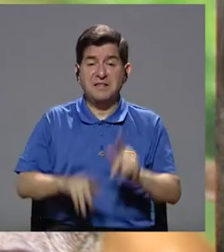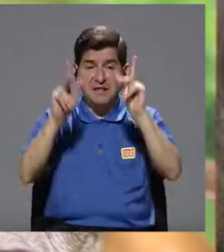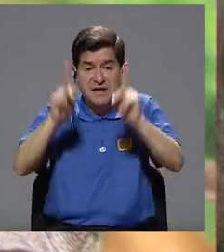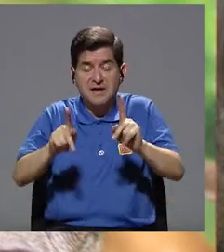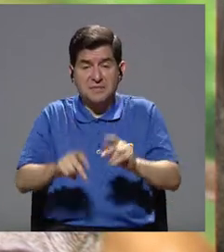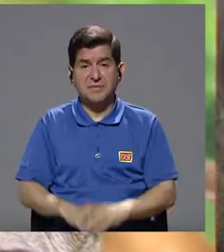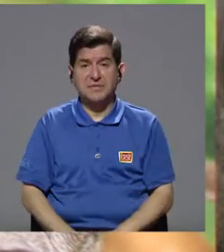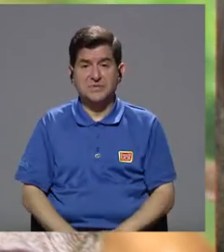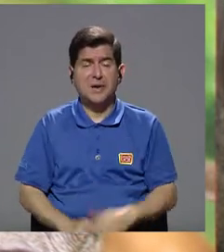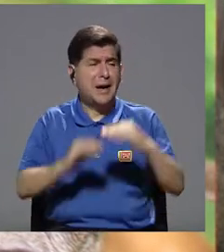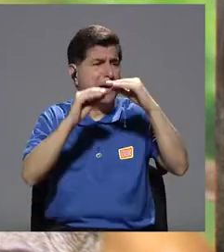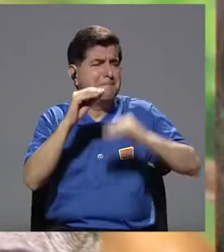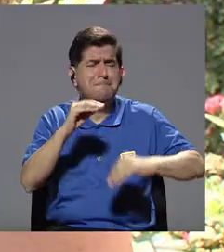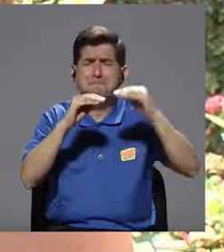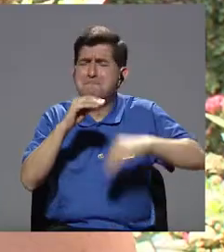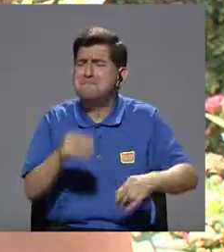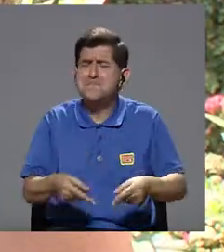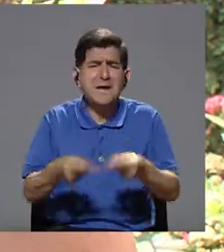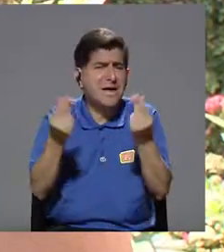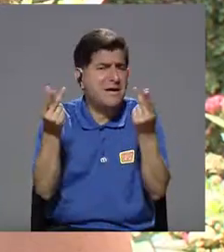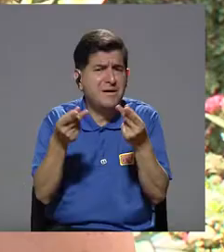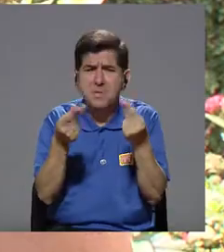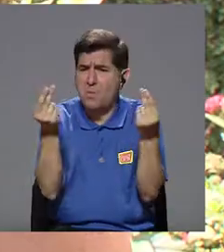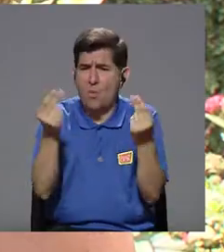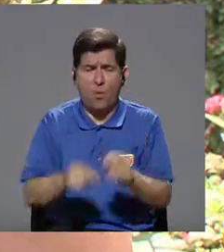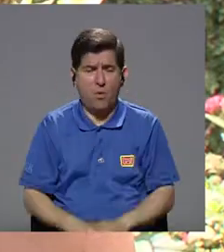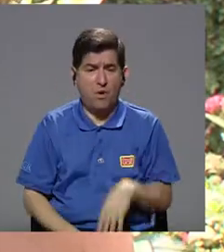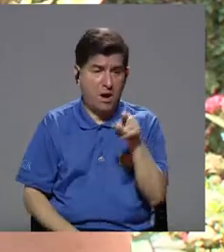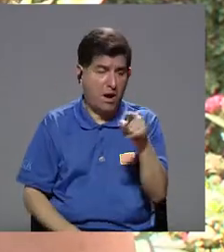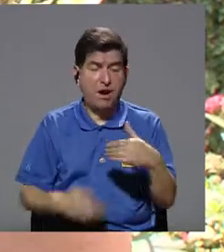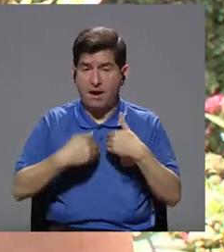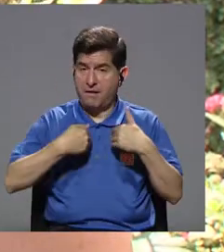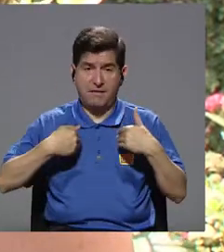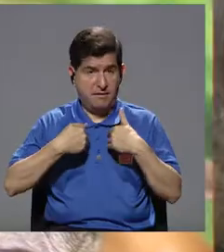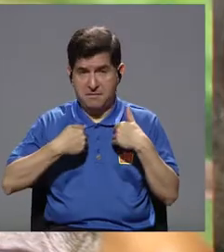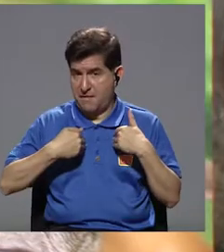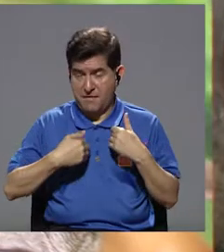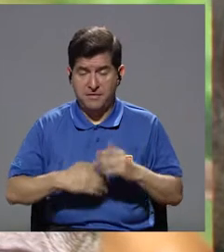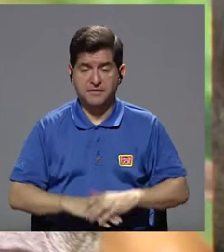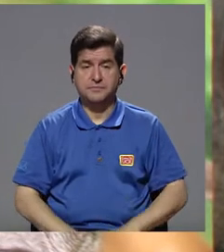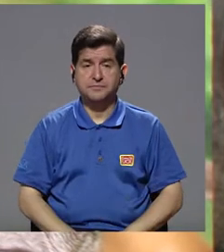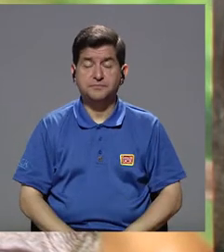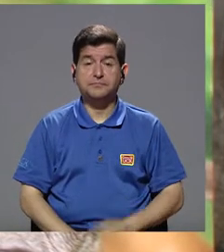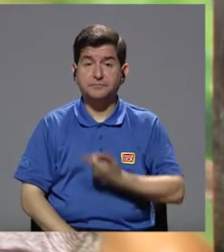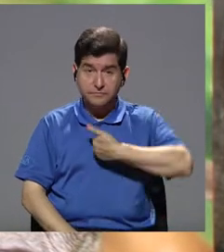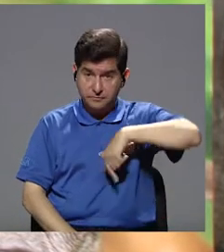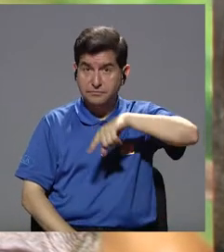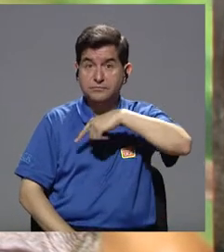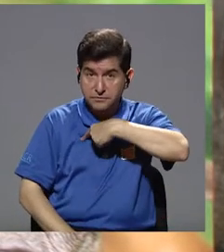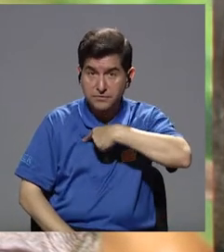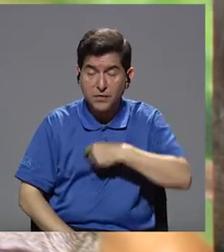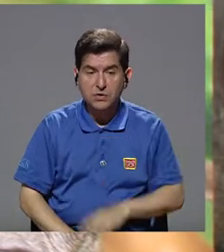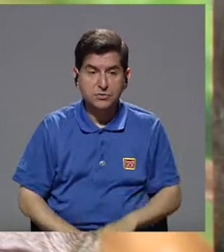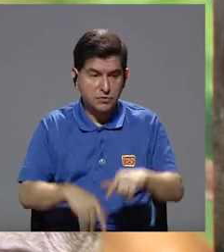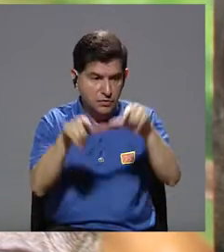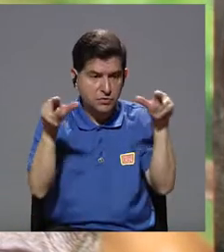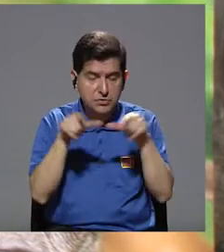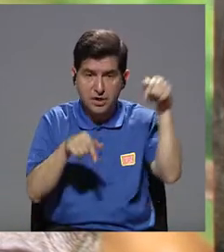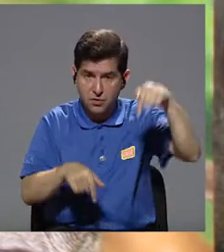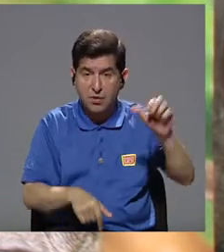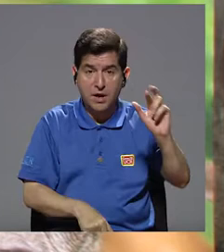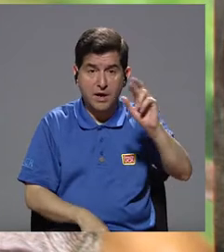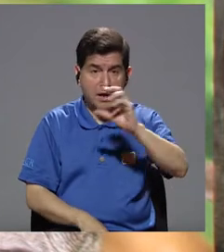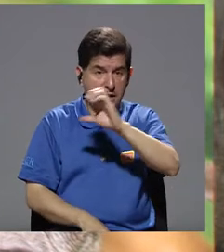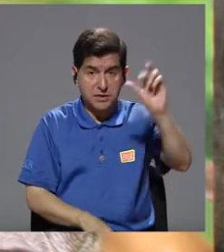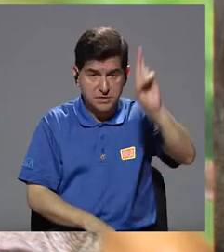creador es usar lo más mínimo, gastar lo más mínimo de dinero en estos animales. Entonces, hemos llegado a criaderos en